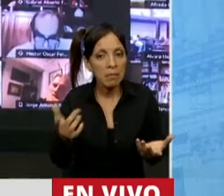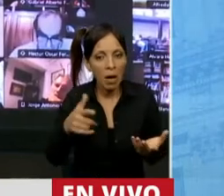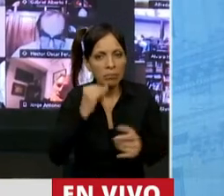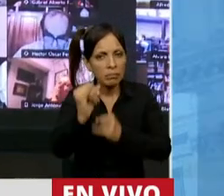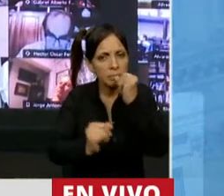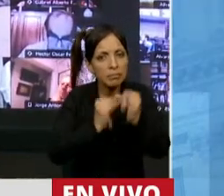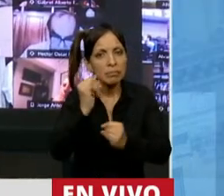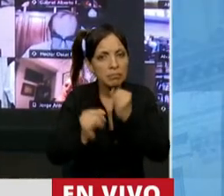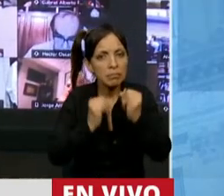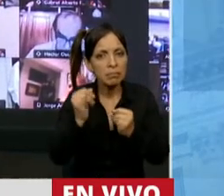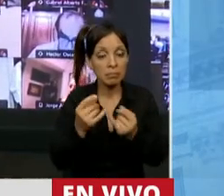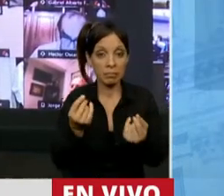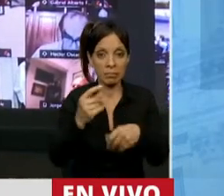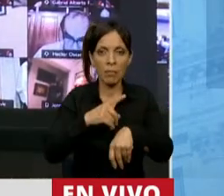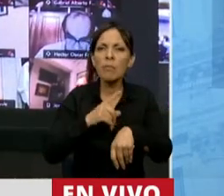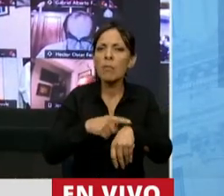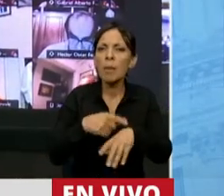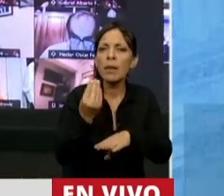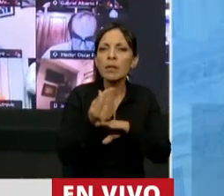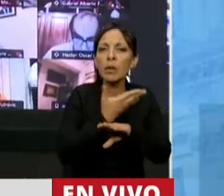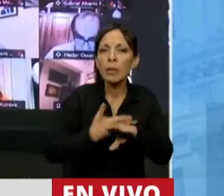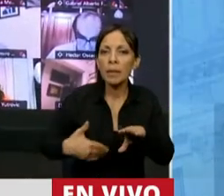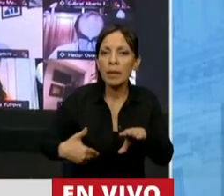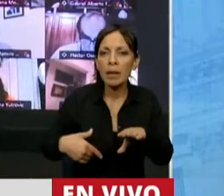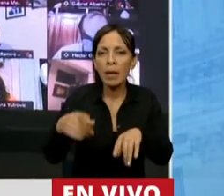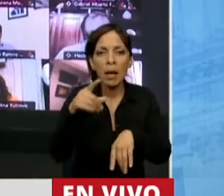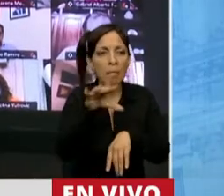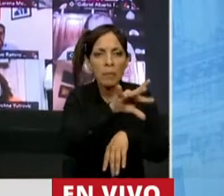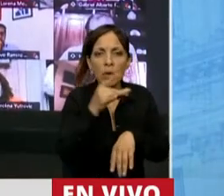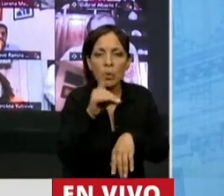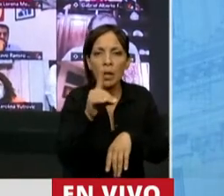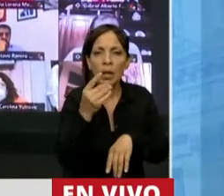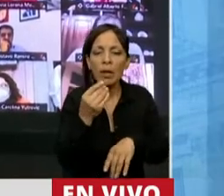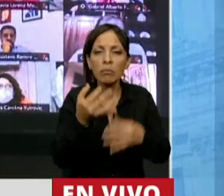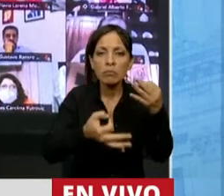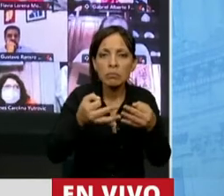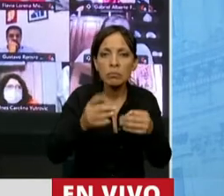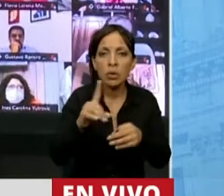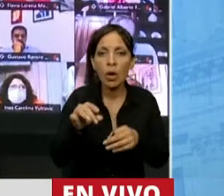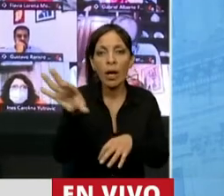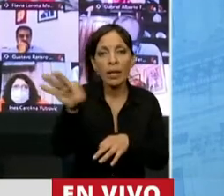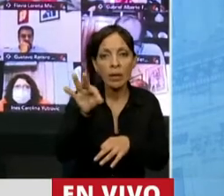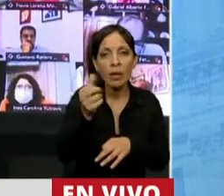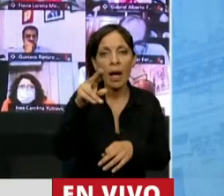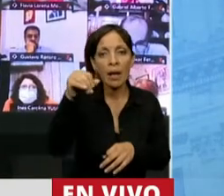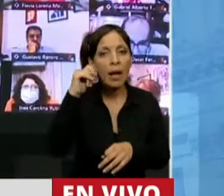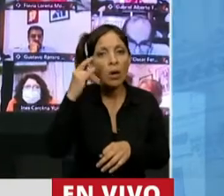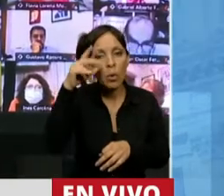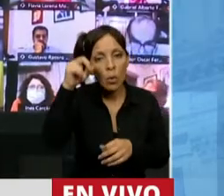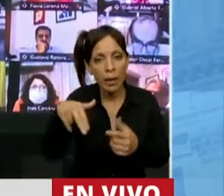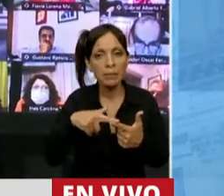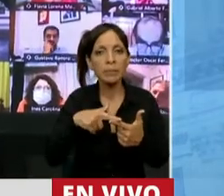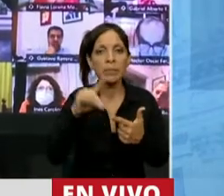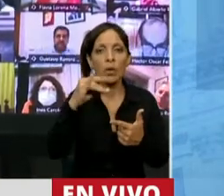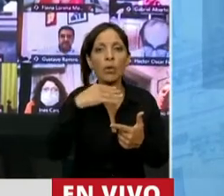dar explicaciones. A la hora de gobernar no eligieron juristas, no eligieron militantes, eligieron a Aranguren, eligieron a Dujovne,